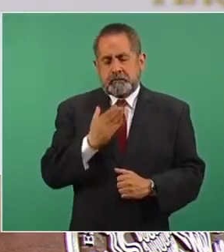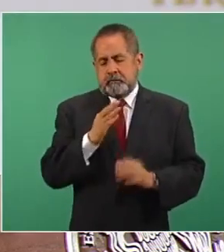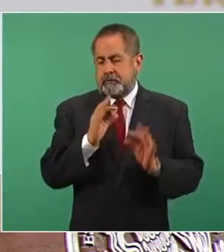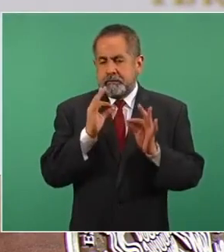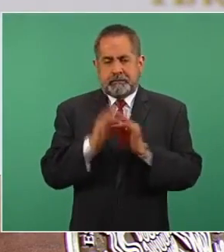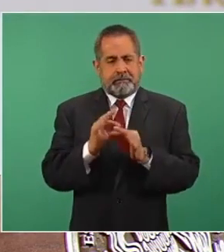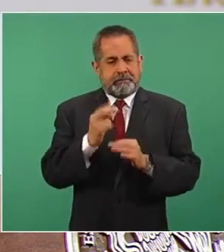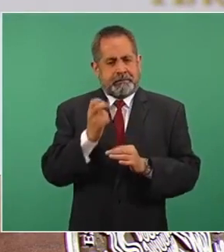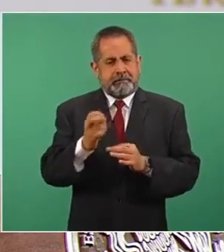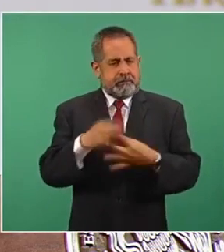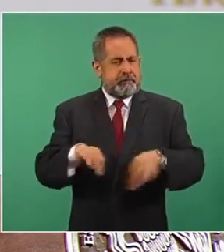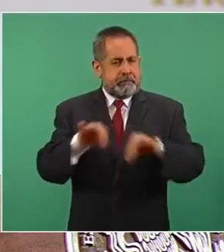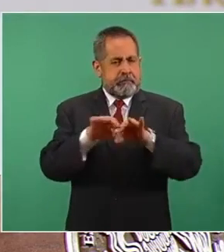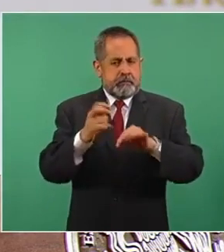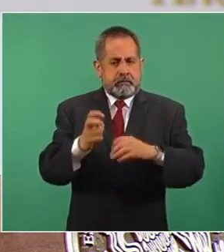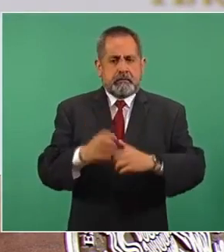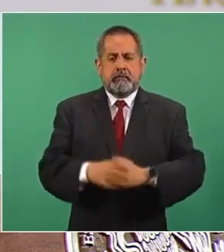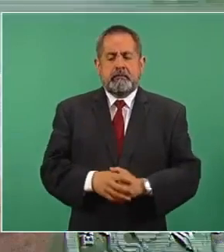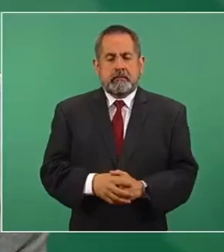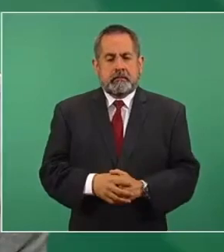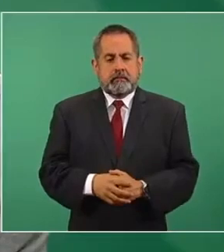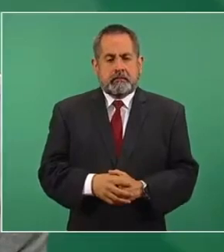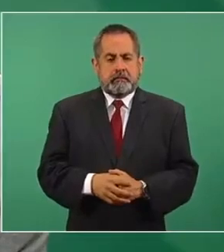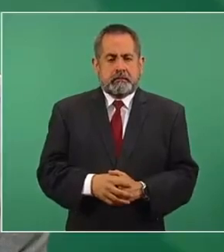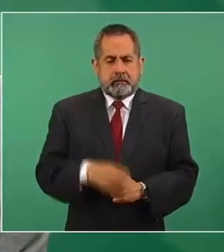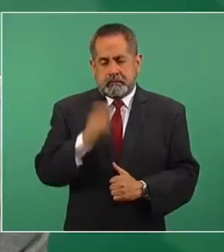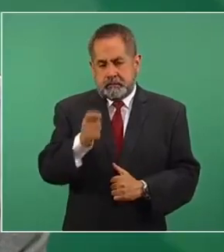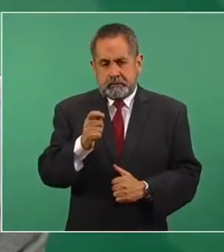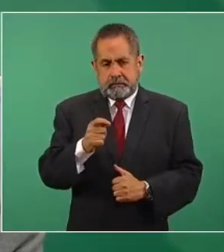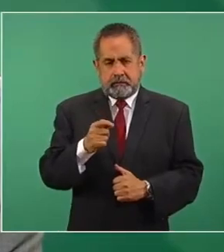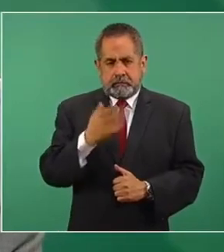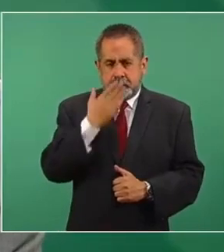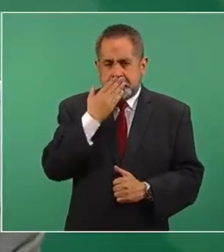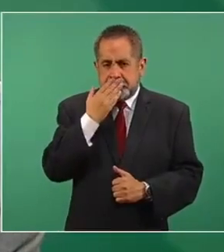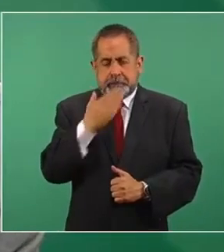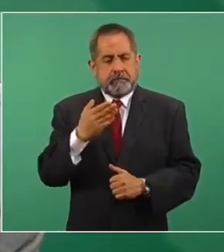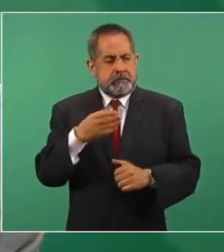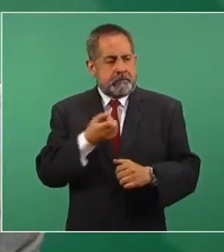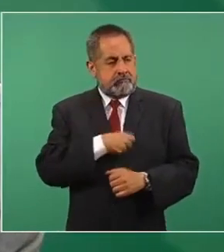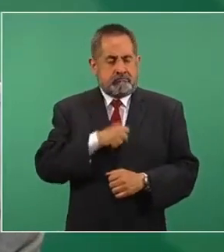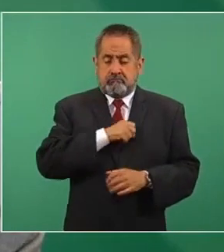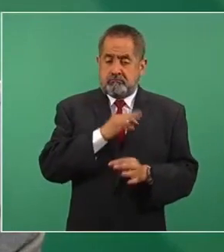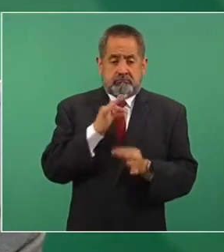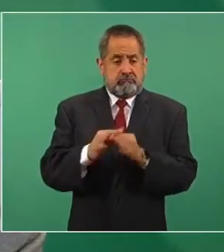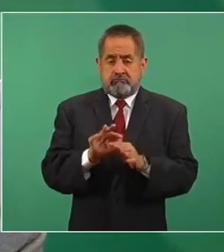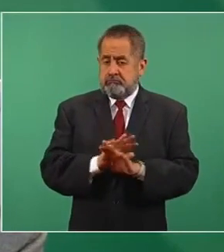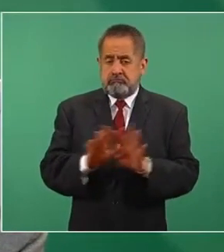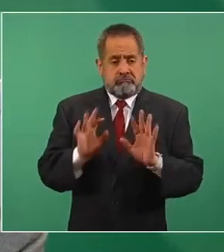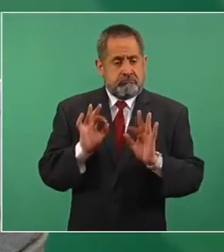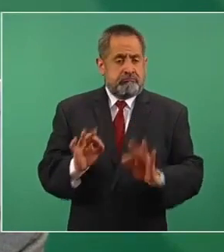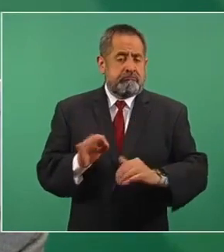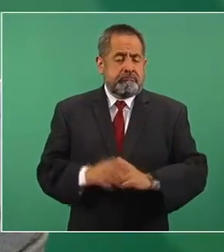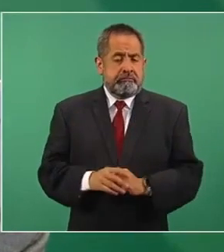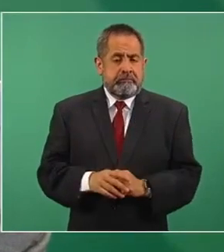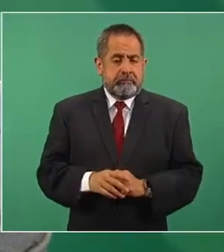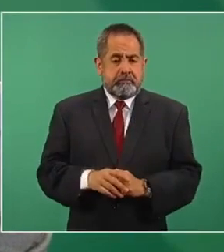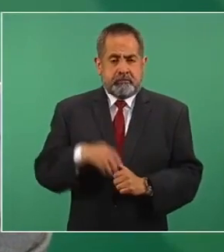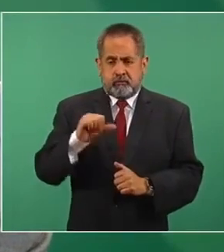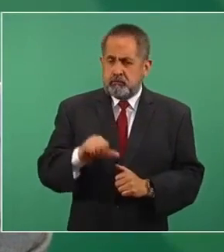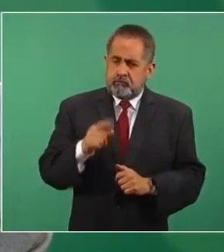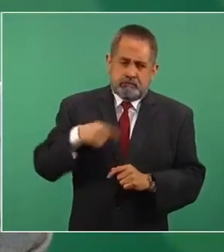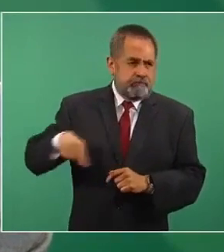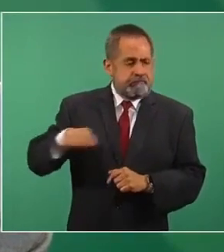importante, que está ya bien de salud. Hoy le